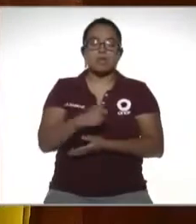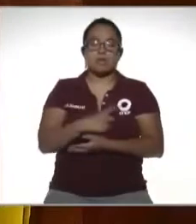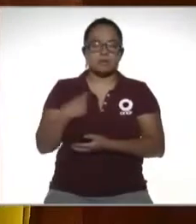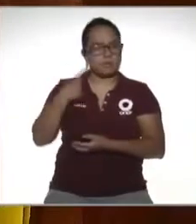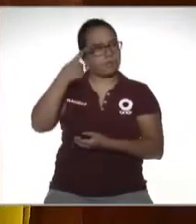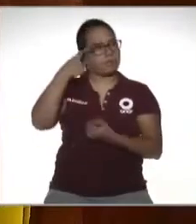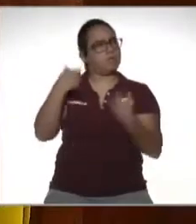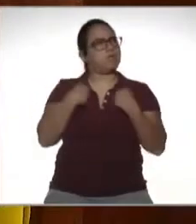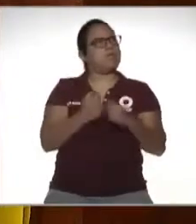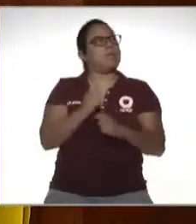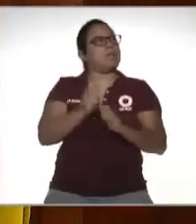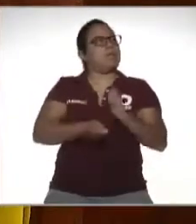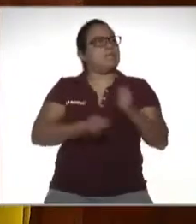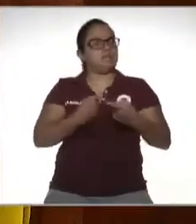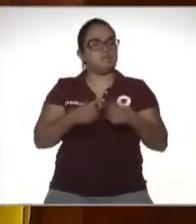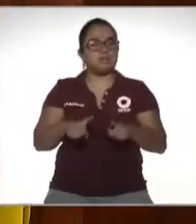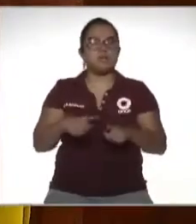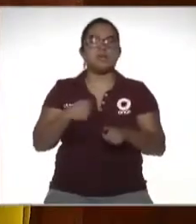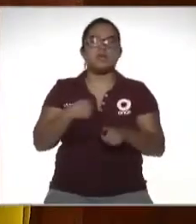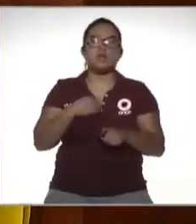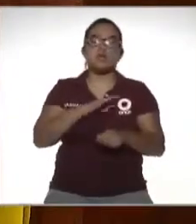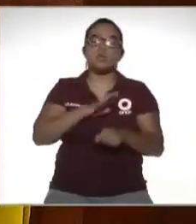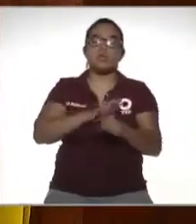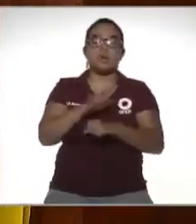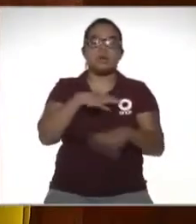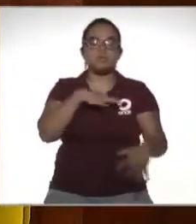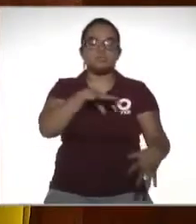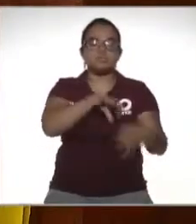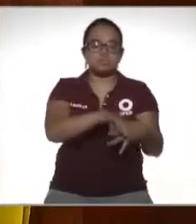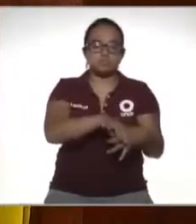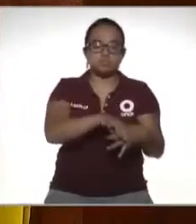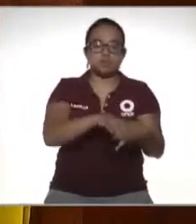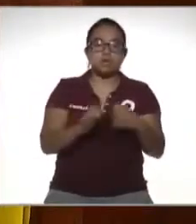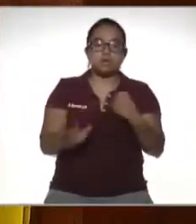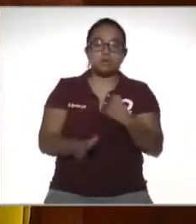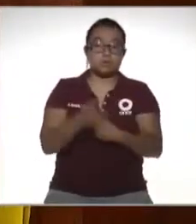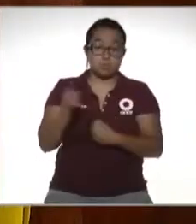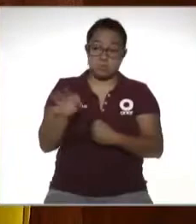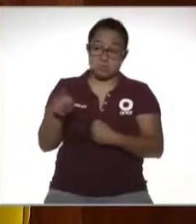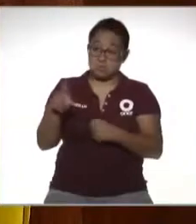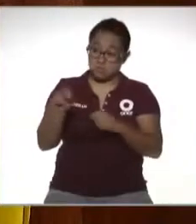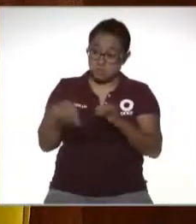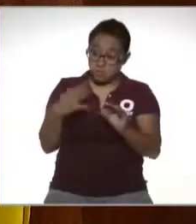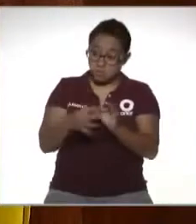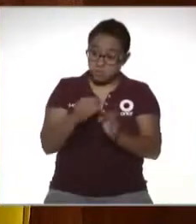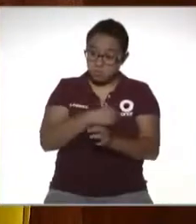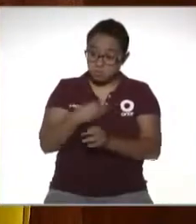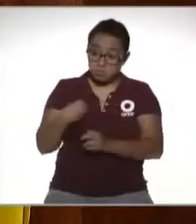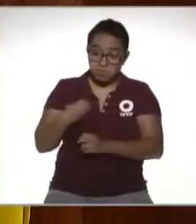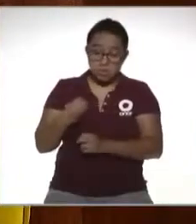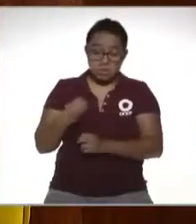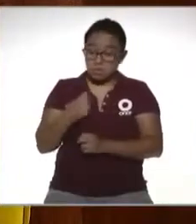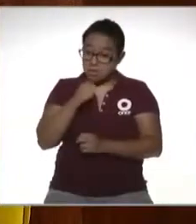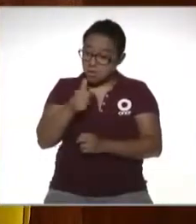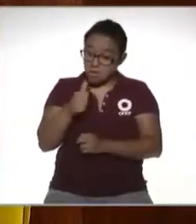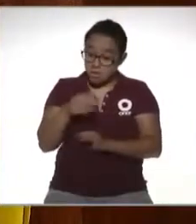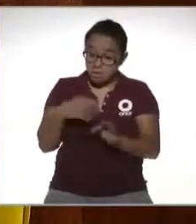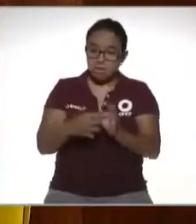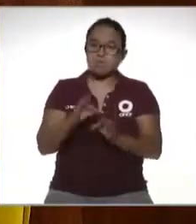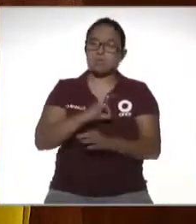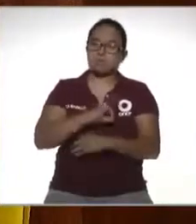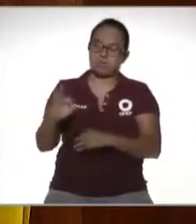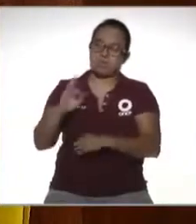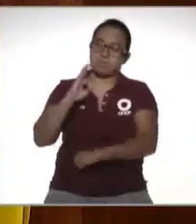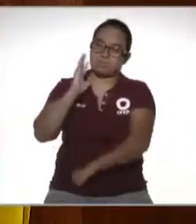cuál es nuestra situación y saber a qué obligación estamos sujetos porque el incumplimiento de cualquier obligación nos puede traer una